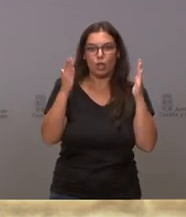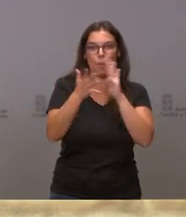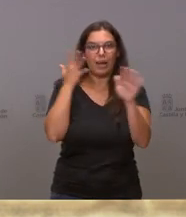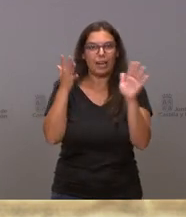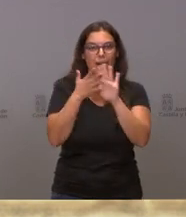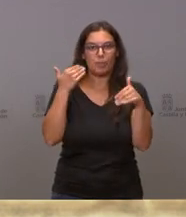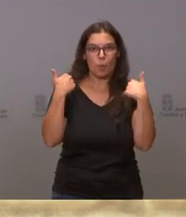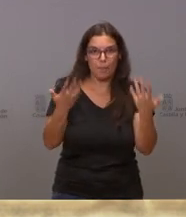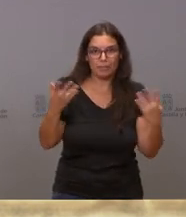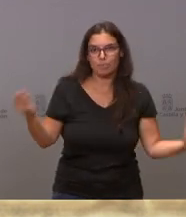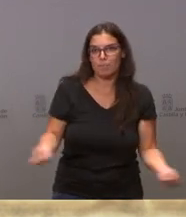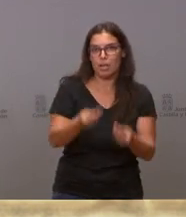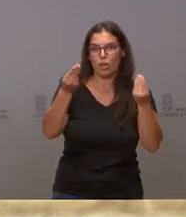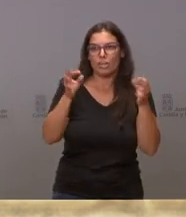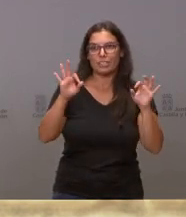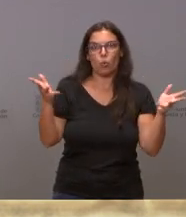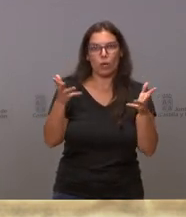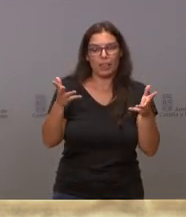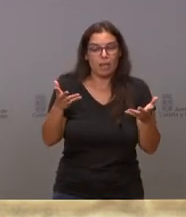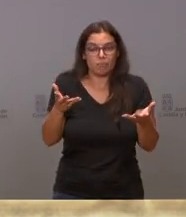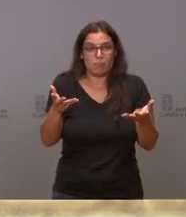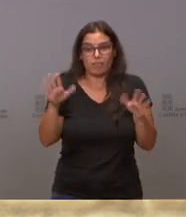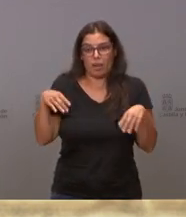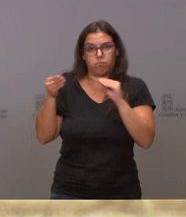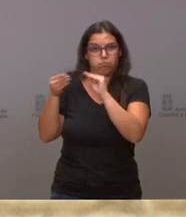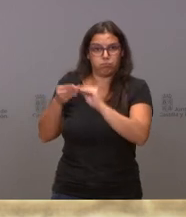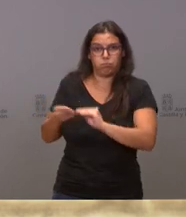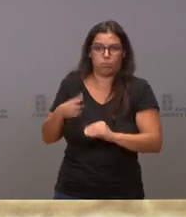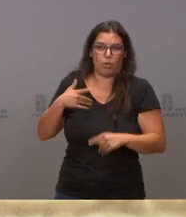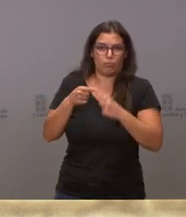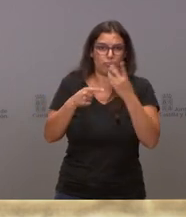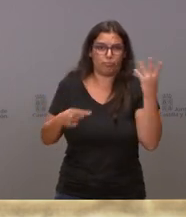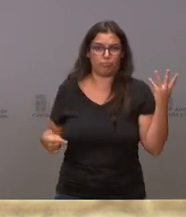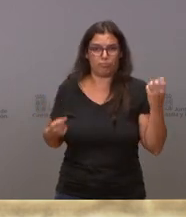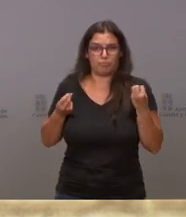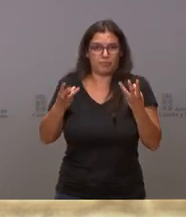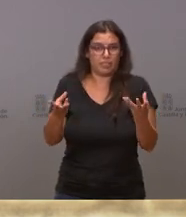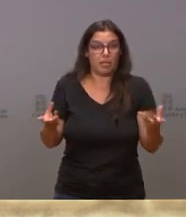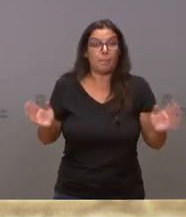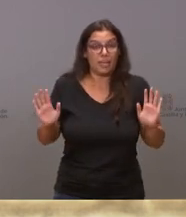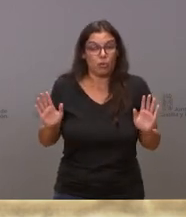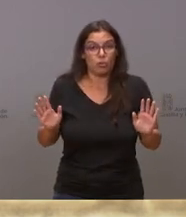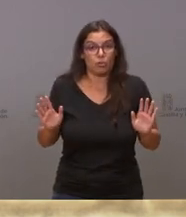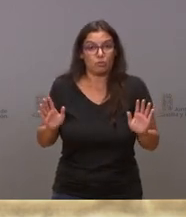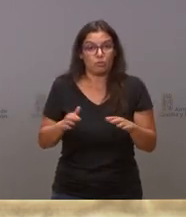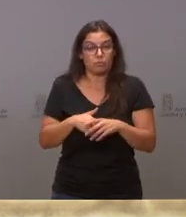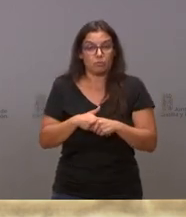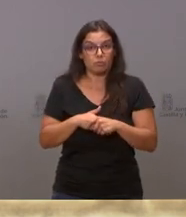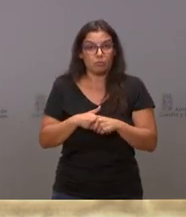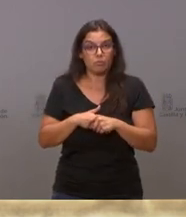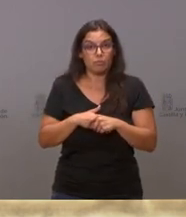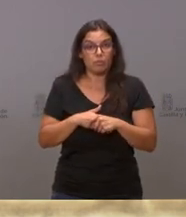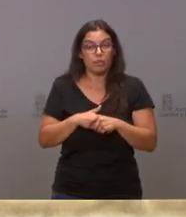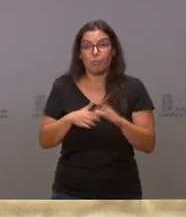la población en el ámbito de urgencias. En fin, podría seguir hablando de muchísimas cosas, pero todo